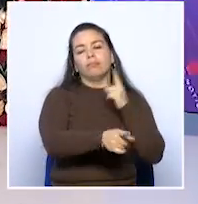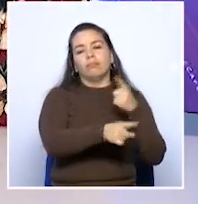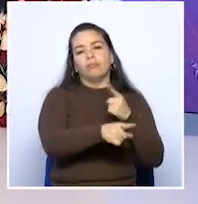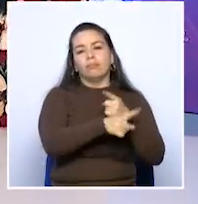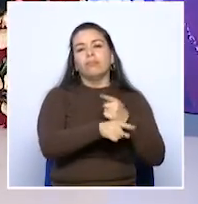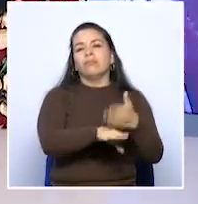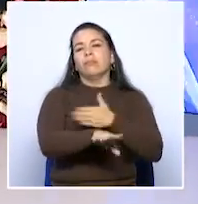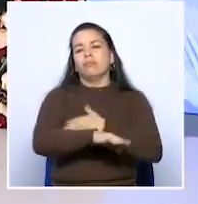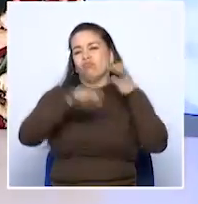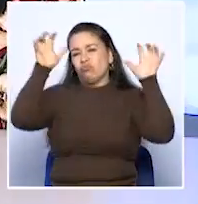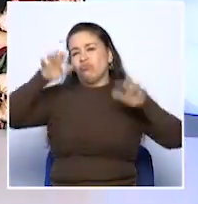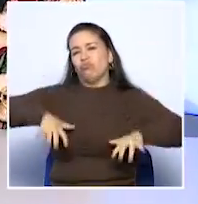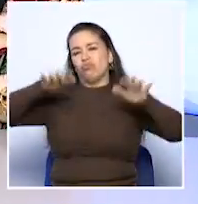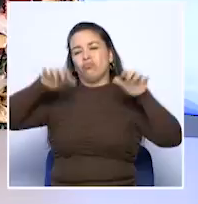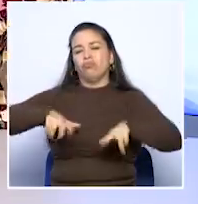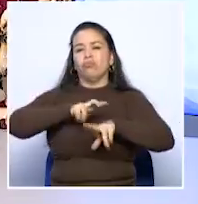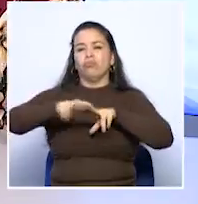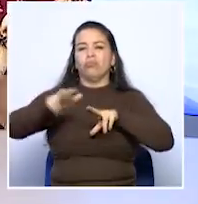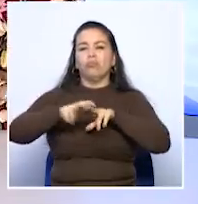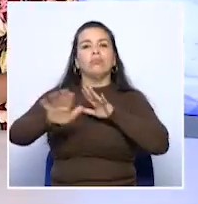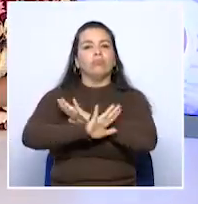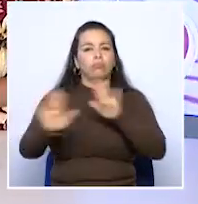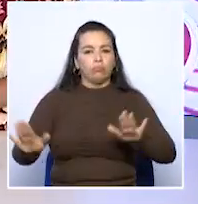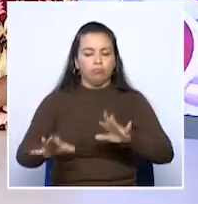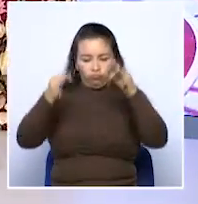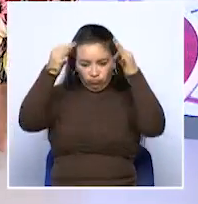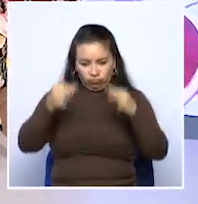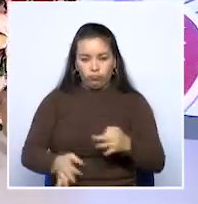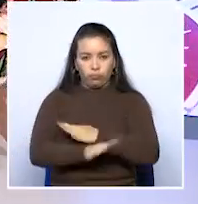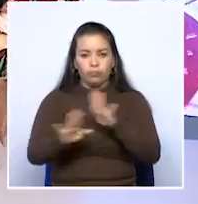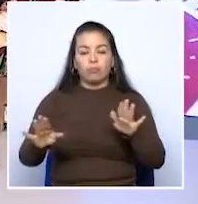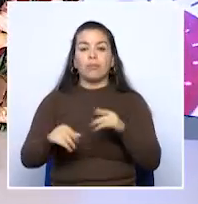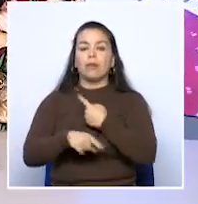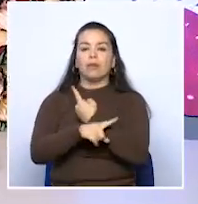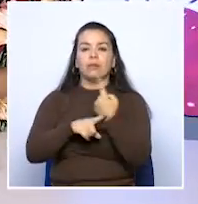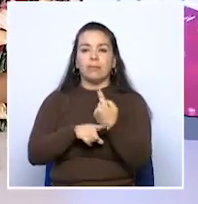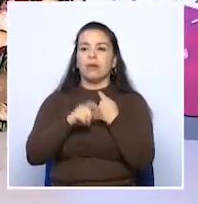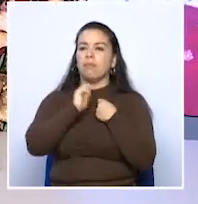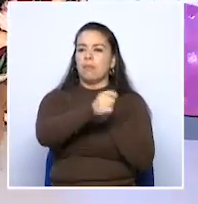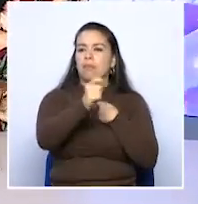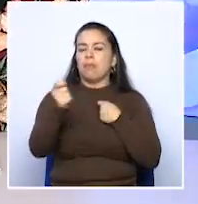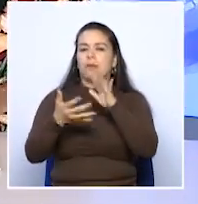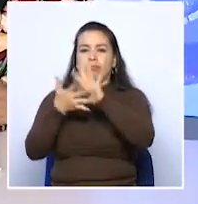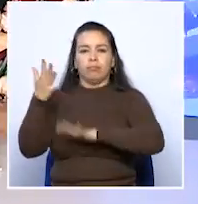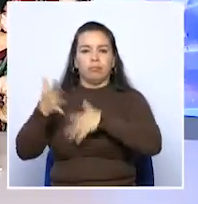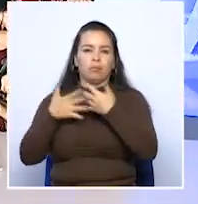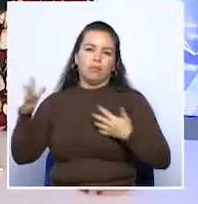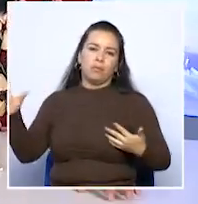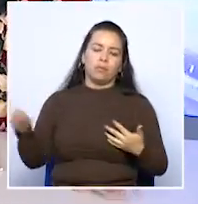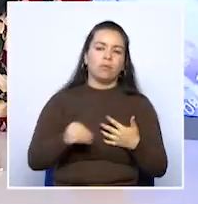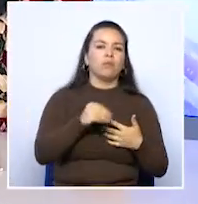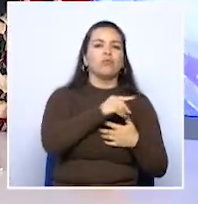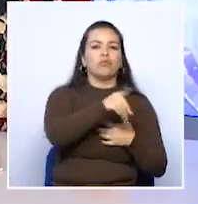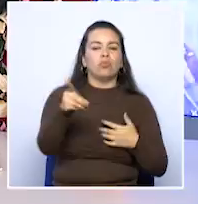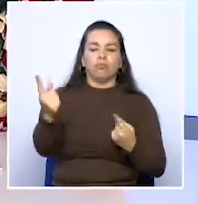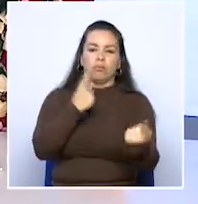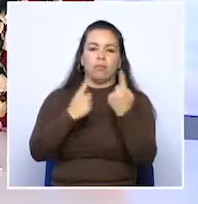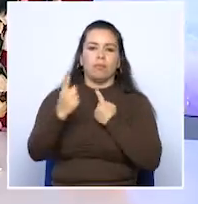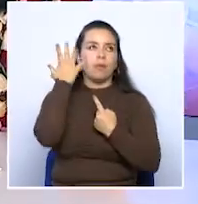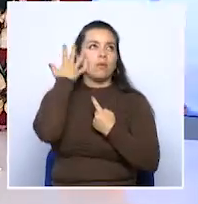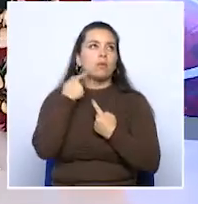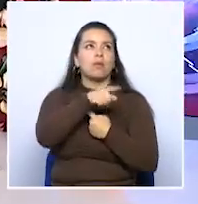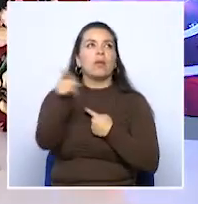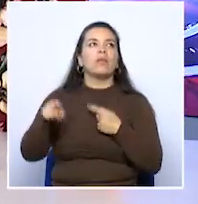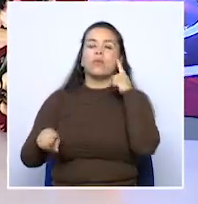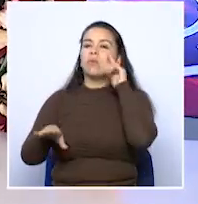emergencia que se presentó en la ciudad de Manizales y ya tienen establecido durante toda la semana un cronograma de todos los días para que la gente vaya y lo reclame. Entonces ellos